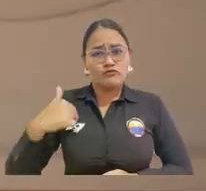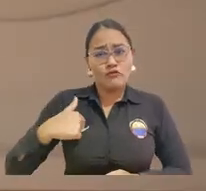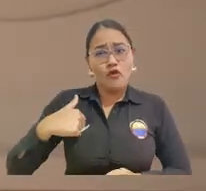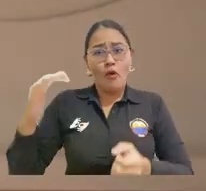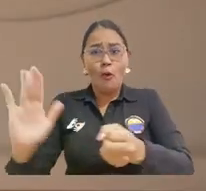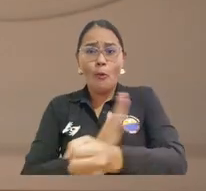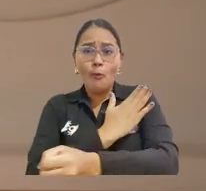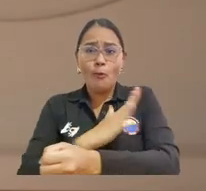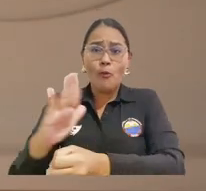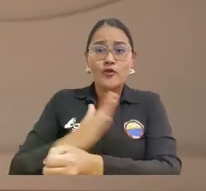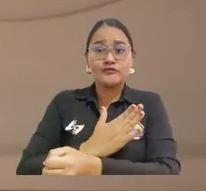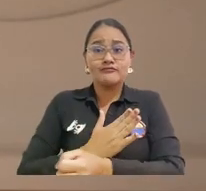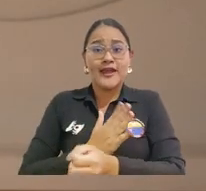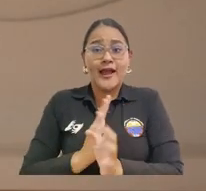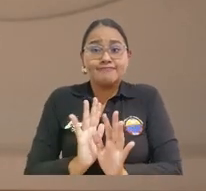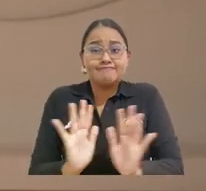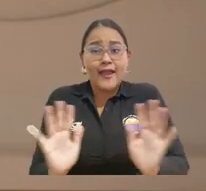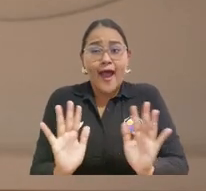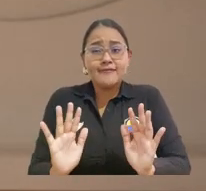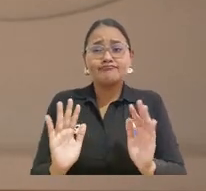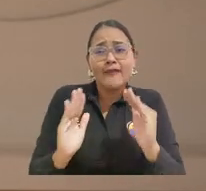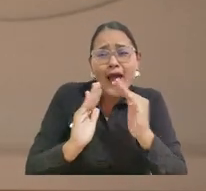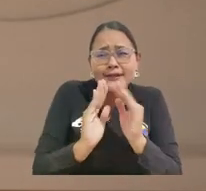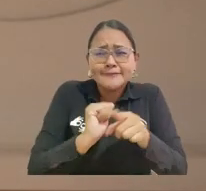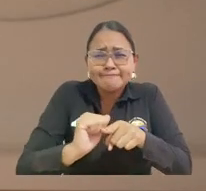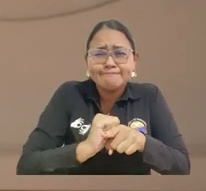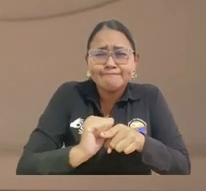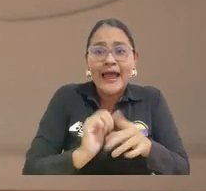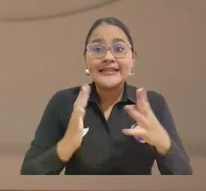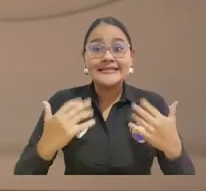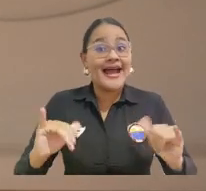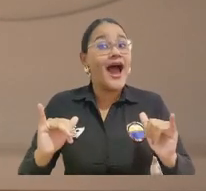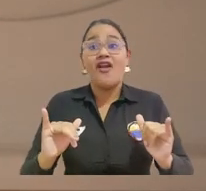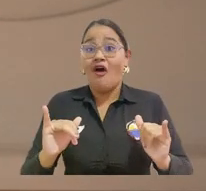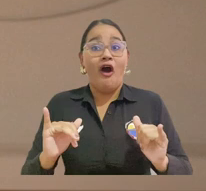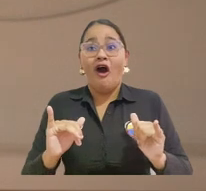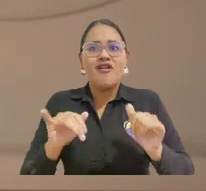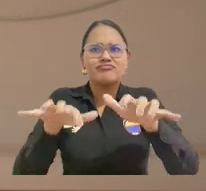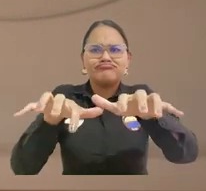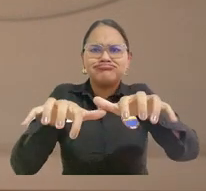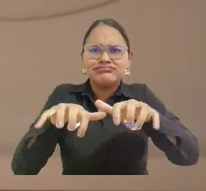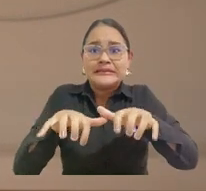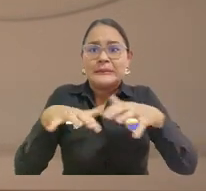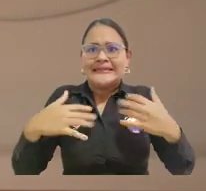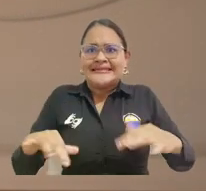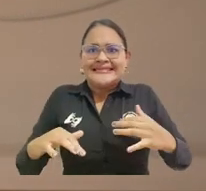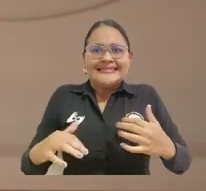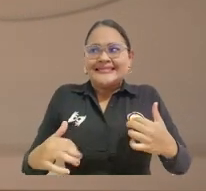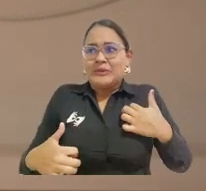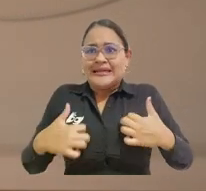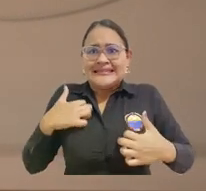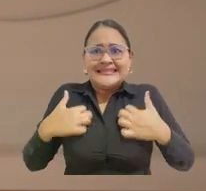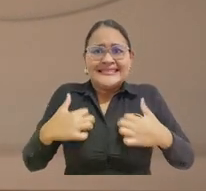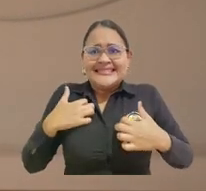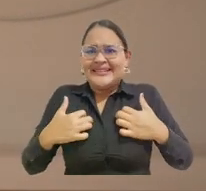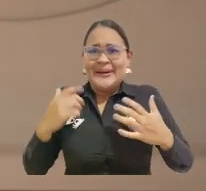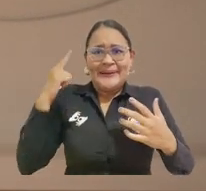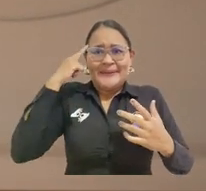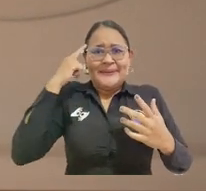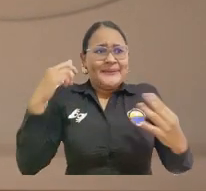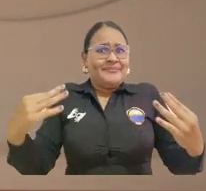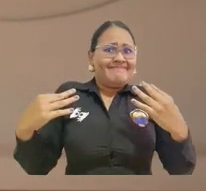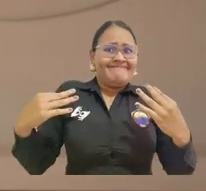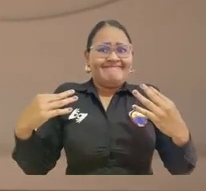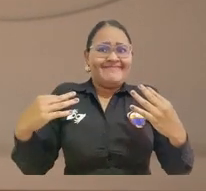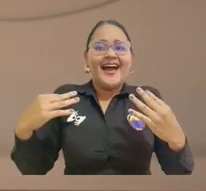El ser músico no es solo estudiar en su casa, sino es enfrentarse a un público, es enfrentarse a un escenario, es enfrentar, vencer los miedos,